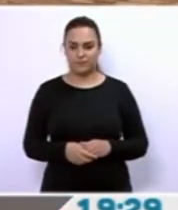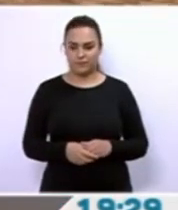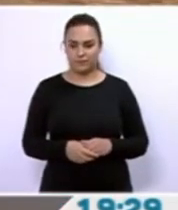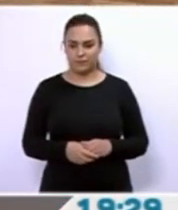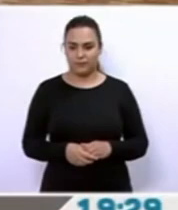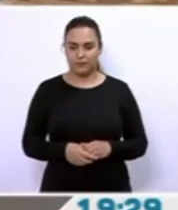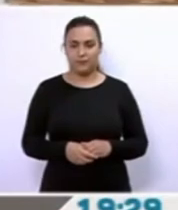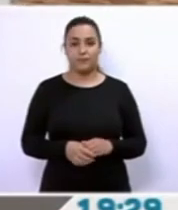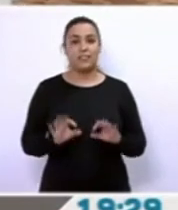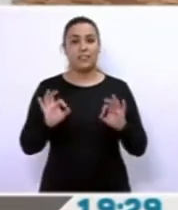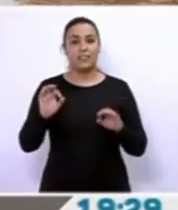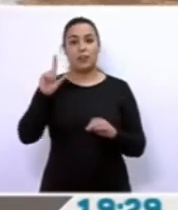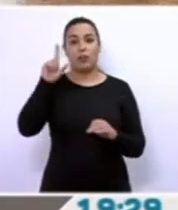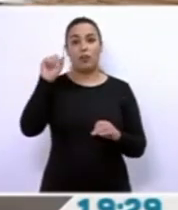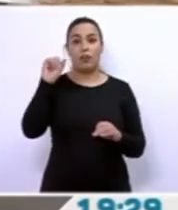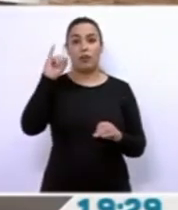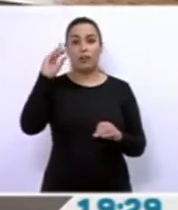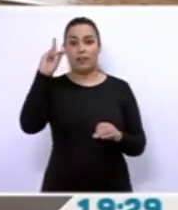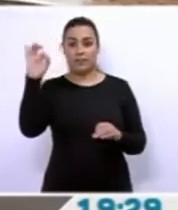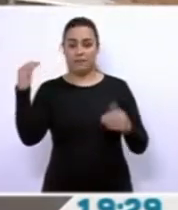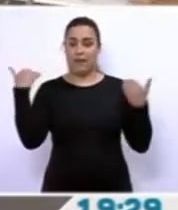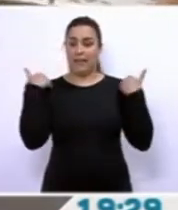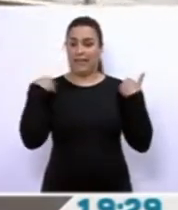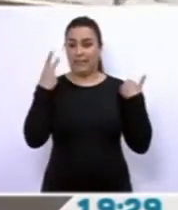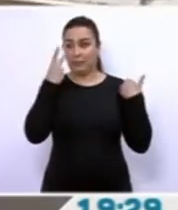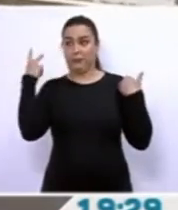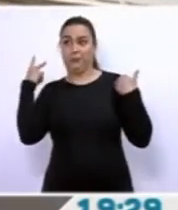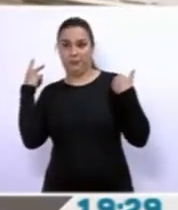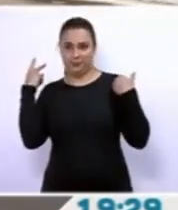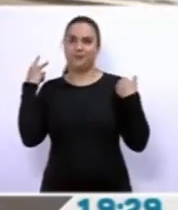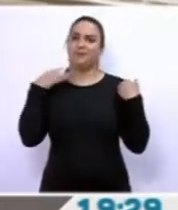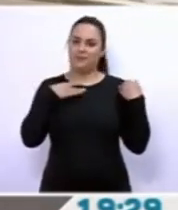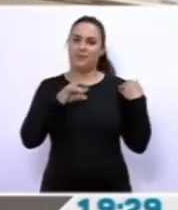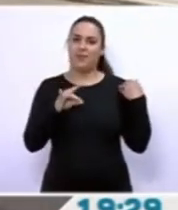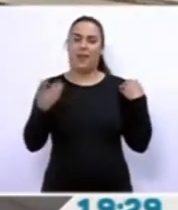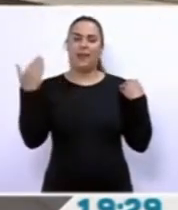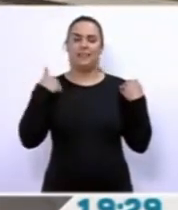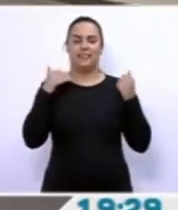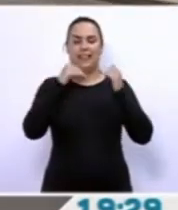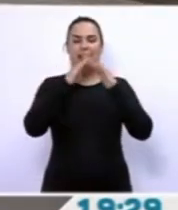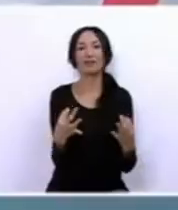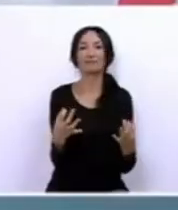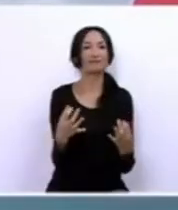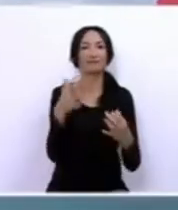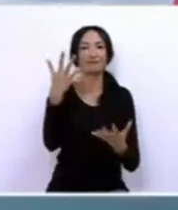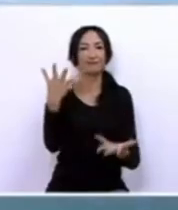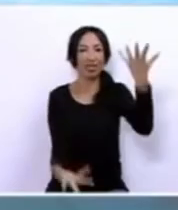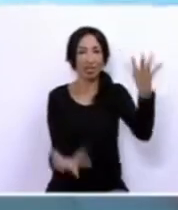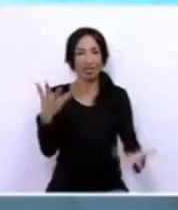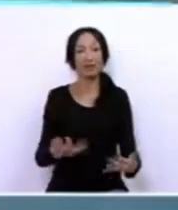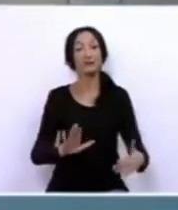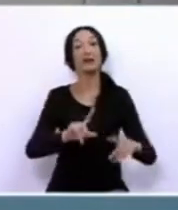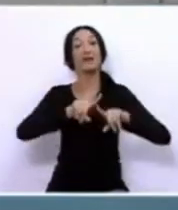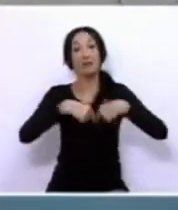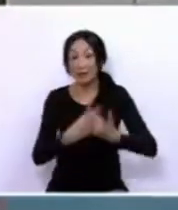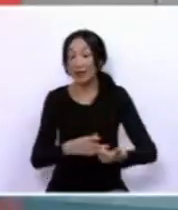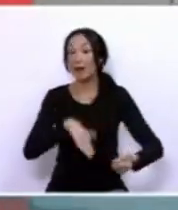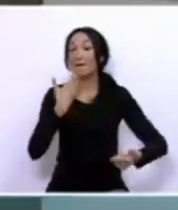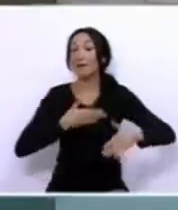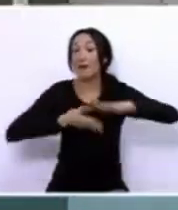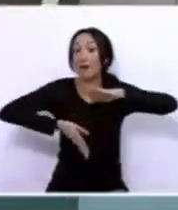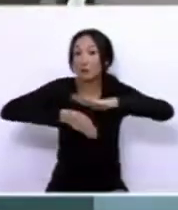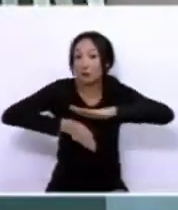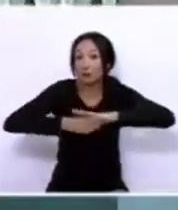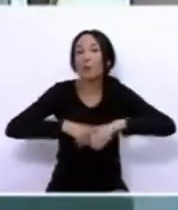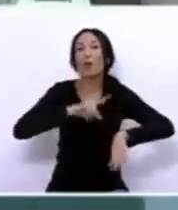Ahí estaba Eloy de Zabala con ese gimnasio de fondo que tiene en su casa de Losar de la Vera. Familia, mañana seguimos a las 5 de la